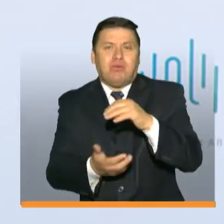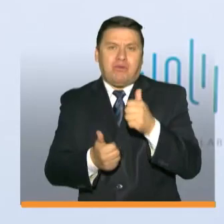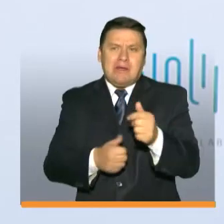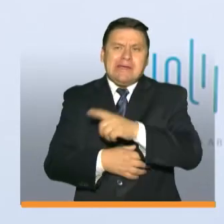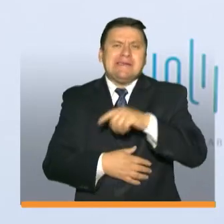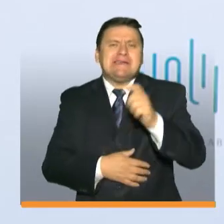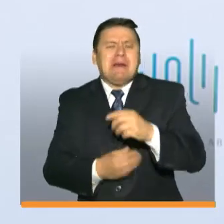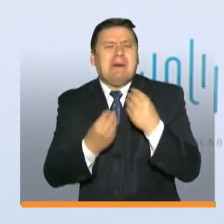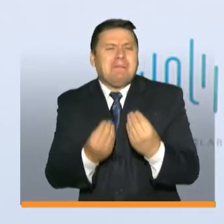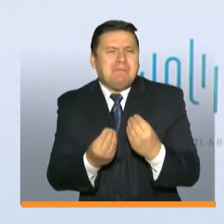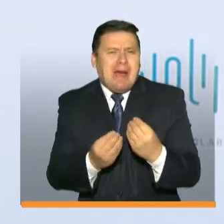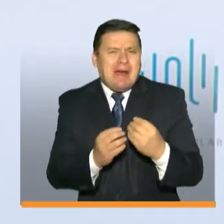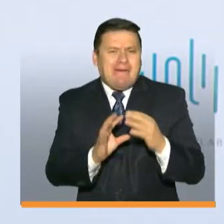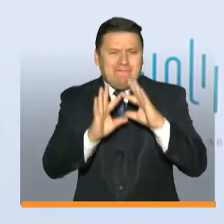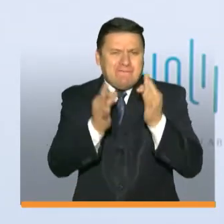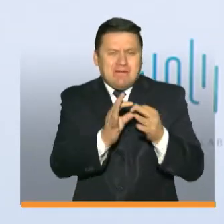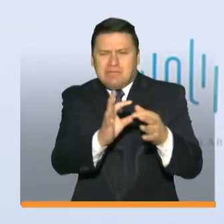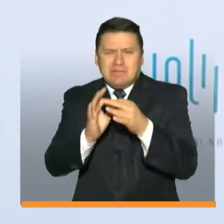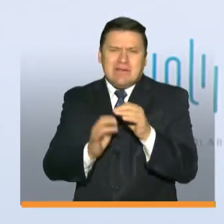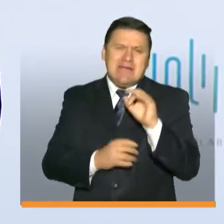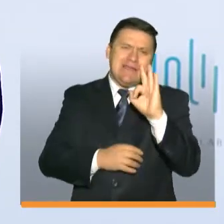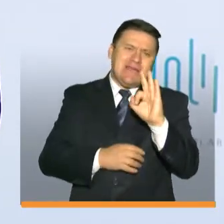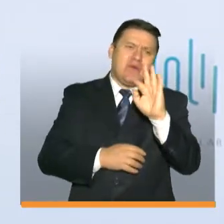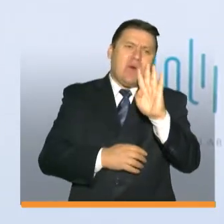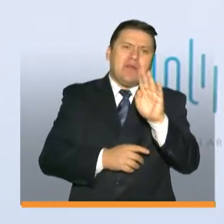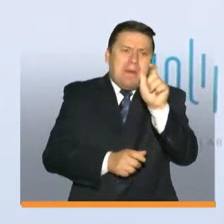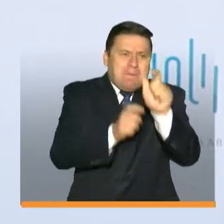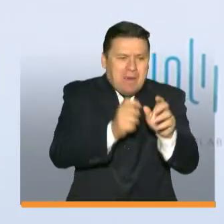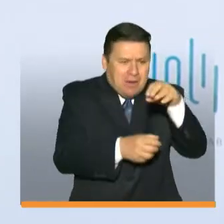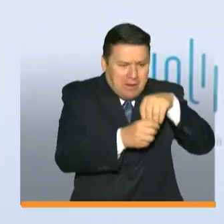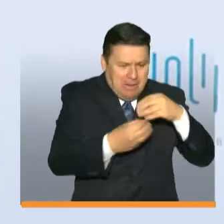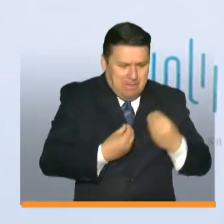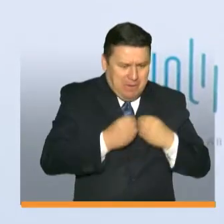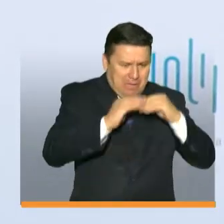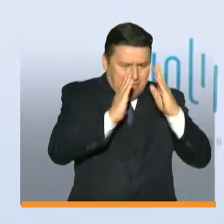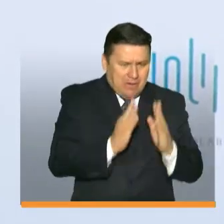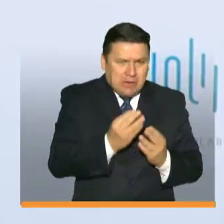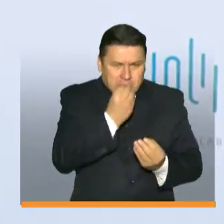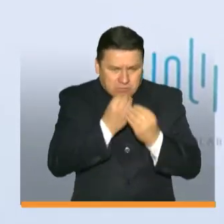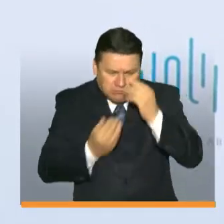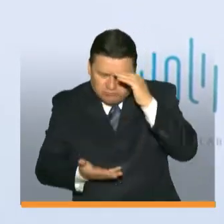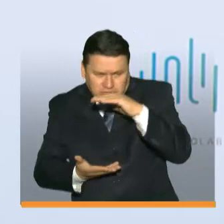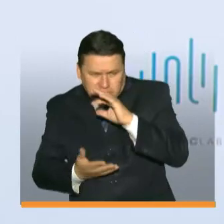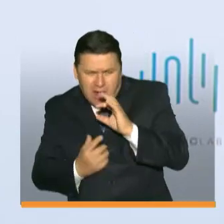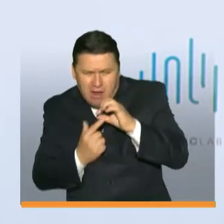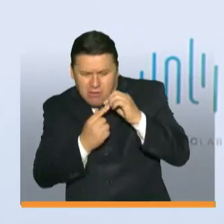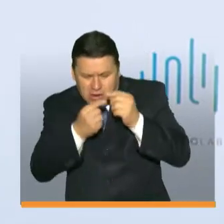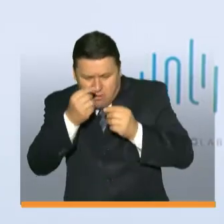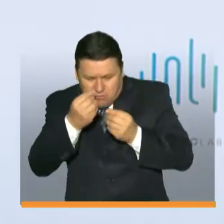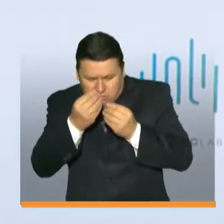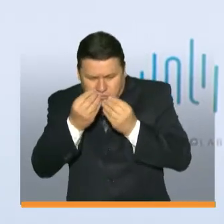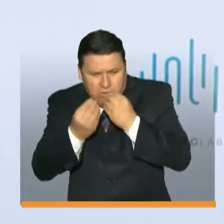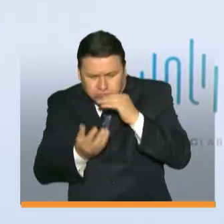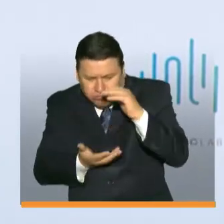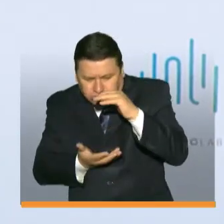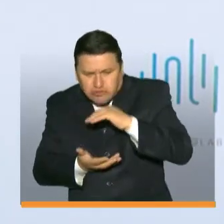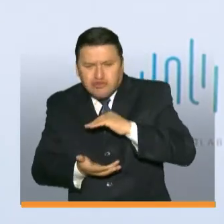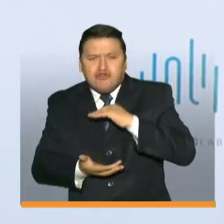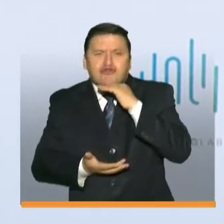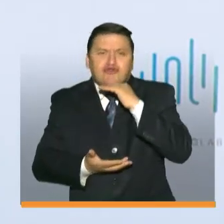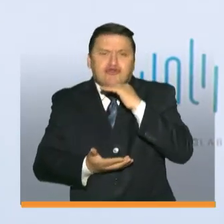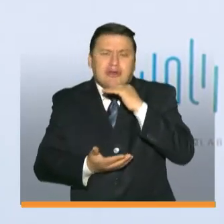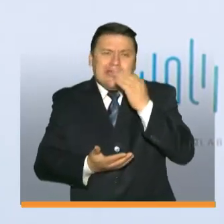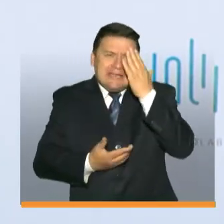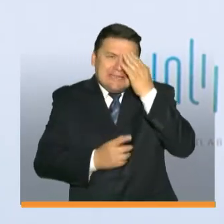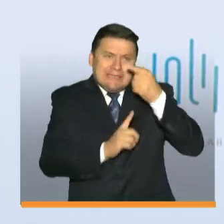necesarios para esas unidades familiares de tres o cuatro personas, en donde el componente alimenticio fuera suficiente para una